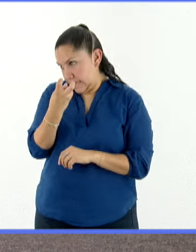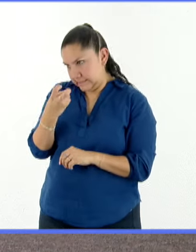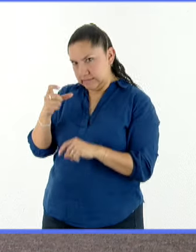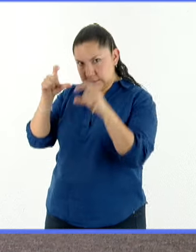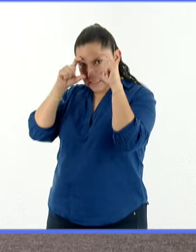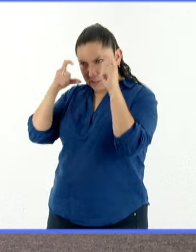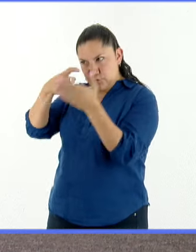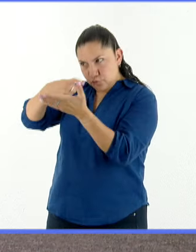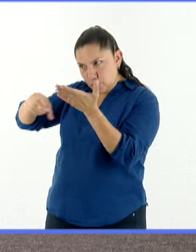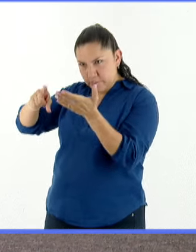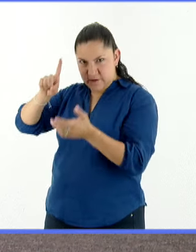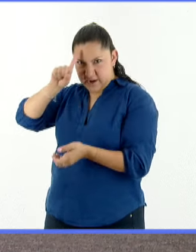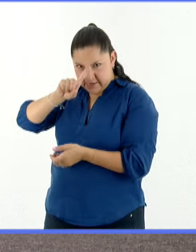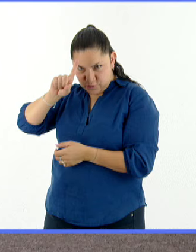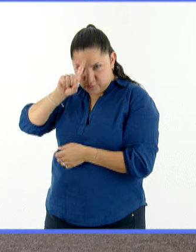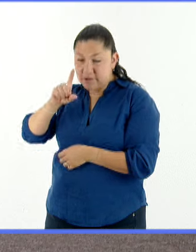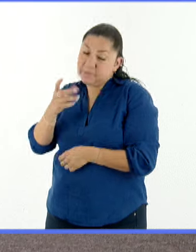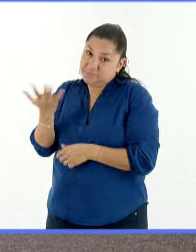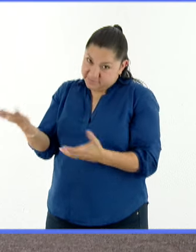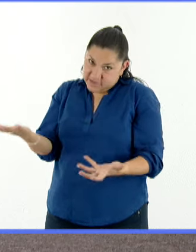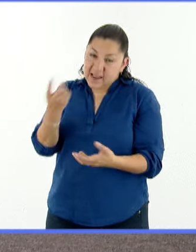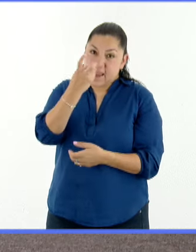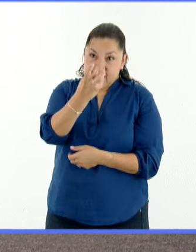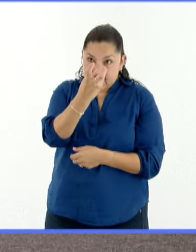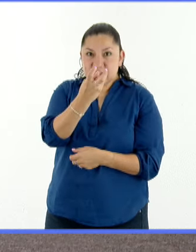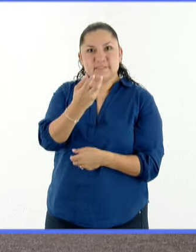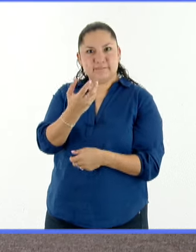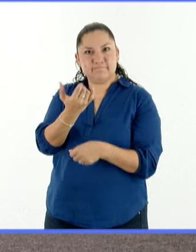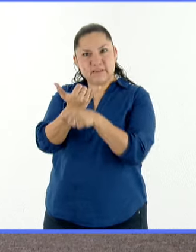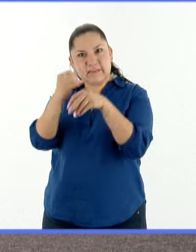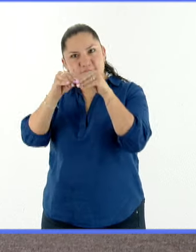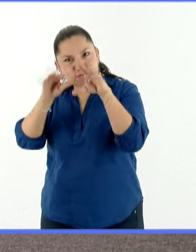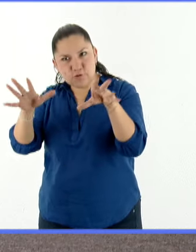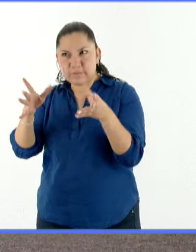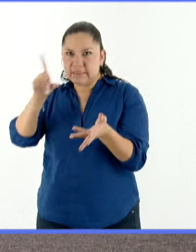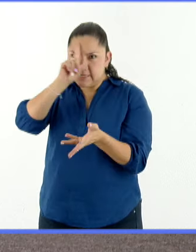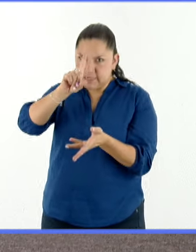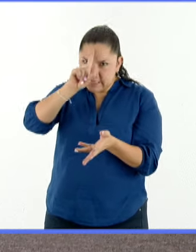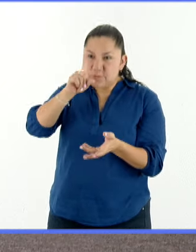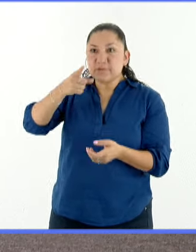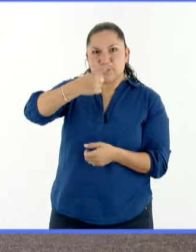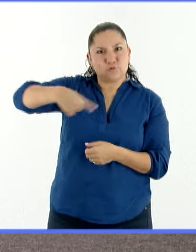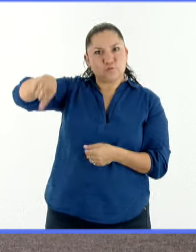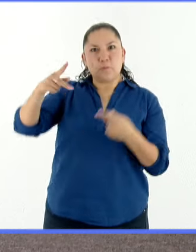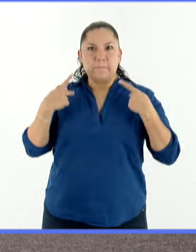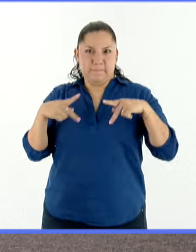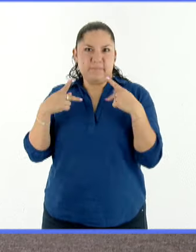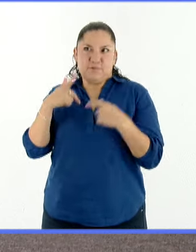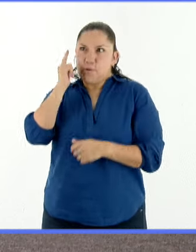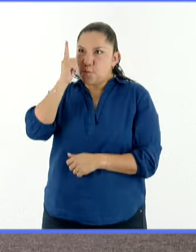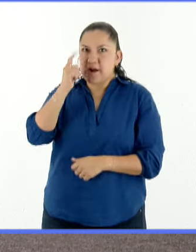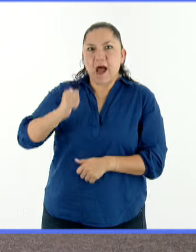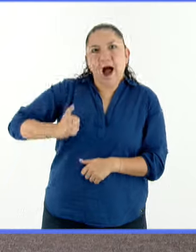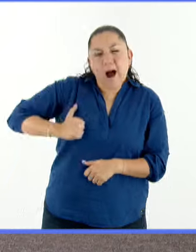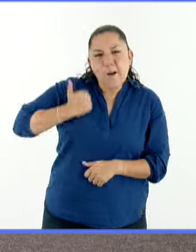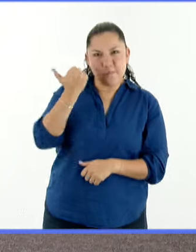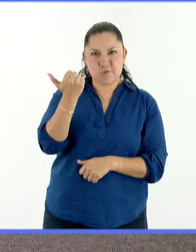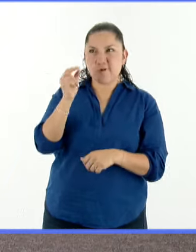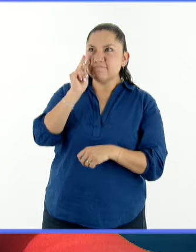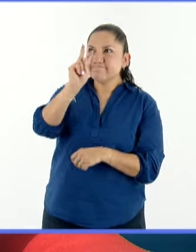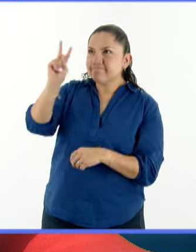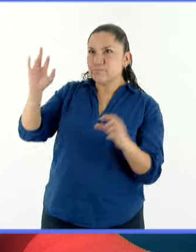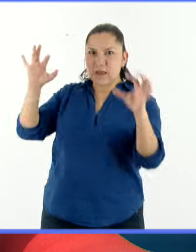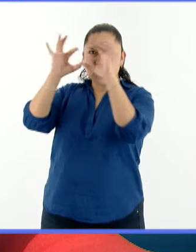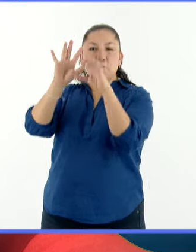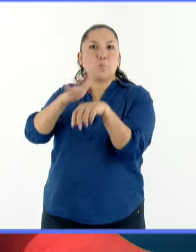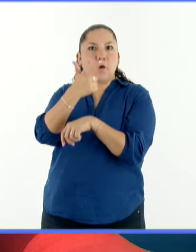Así es que aquí está la recomendación, está la información. En verdad, dejémonos sorprender por un evento de este tipo que sucede con poca frecuencia y que, ya